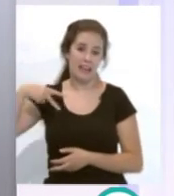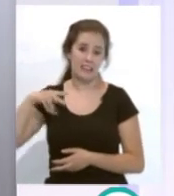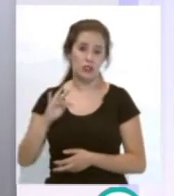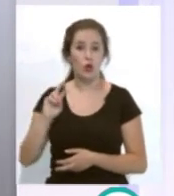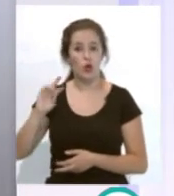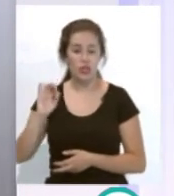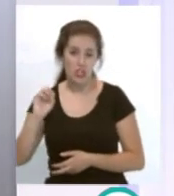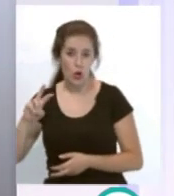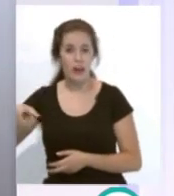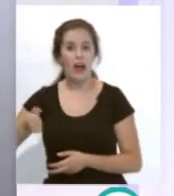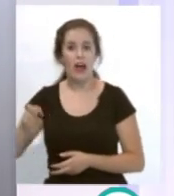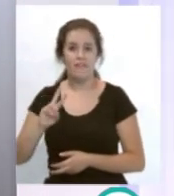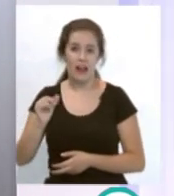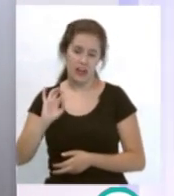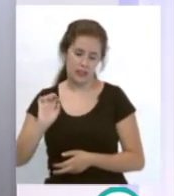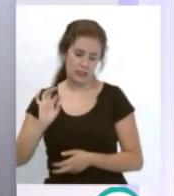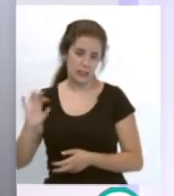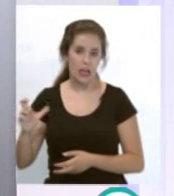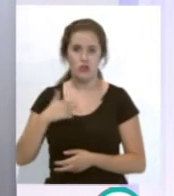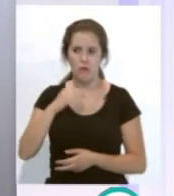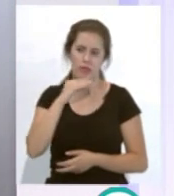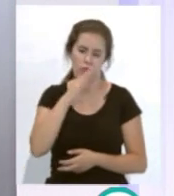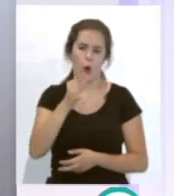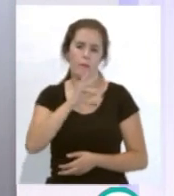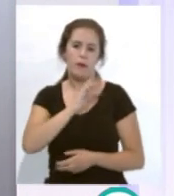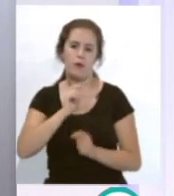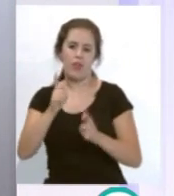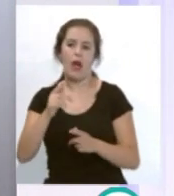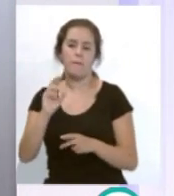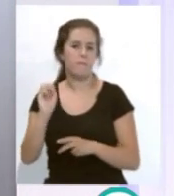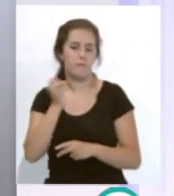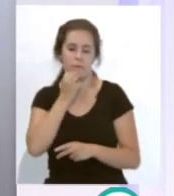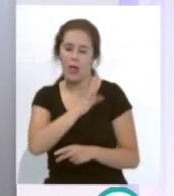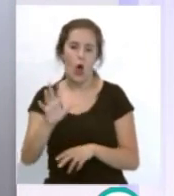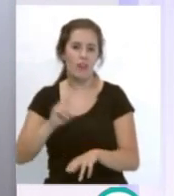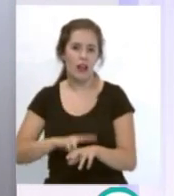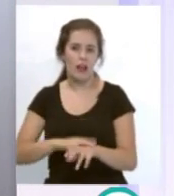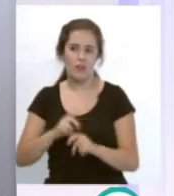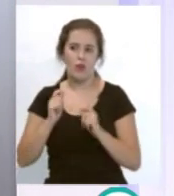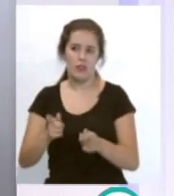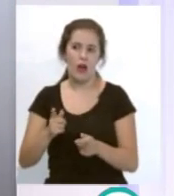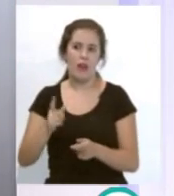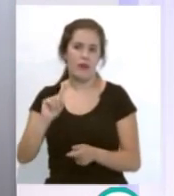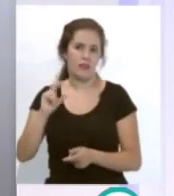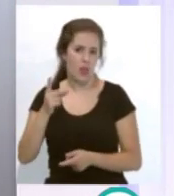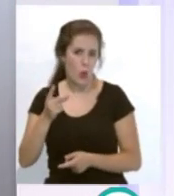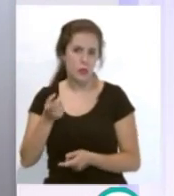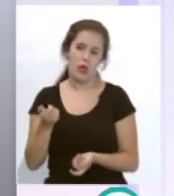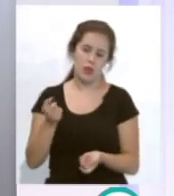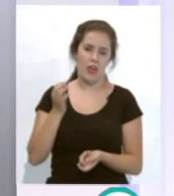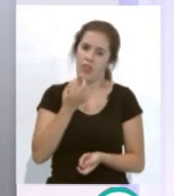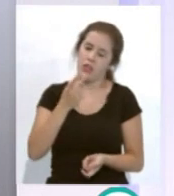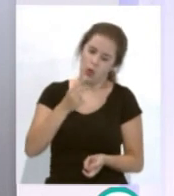institución, estoy enfadado porque la Liga le ha dado el premio al mejor delegado de segunda y creo que tiene que ser el mejor delegado de segunda, de primera